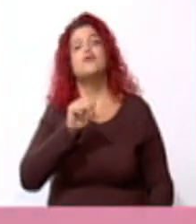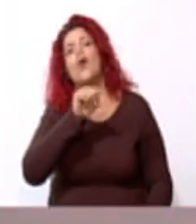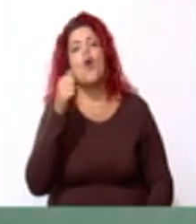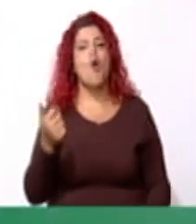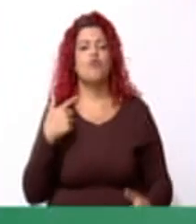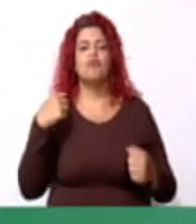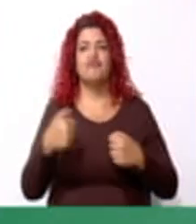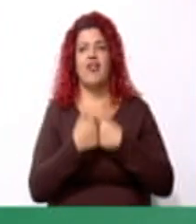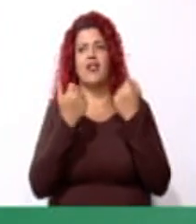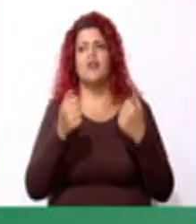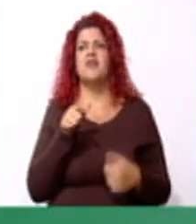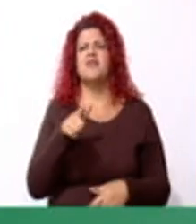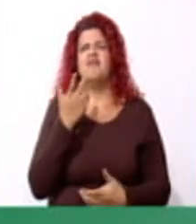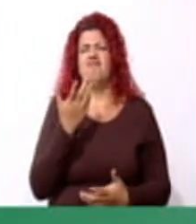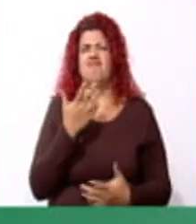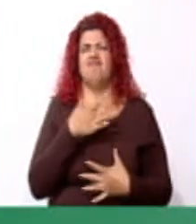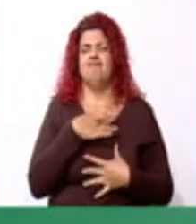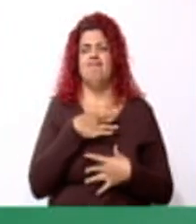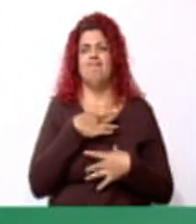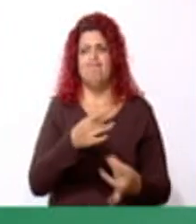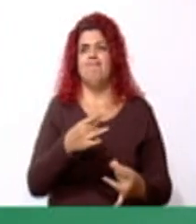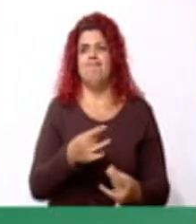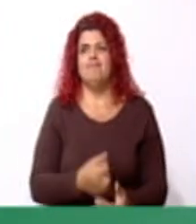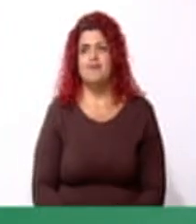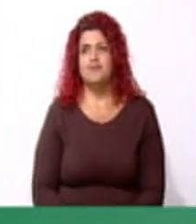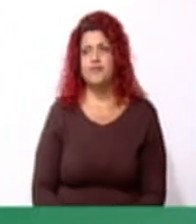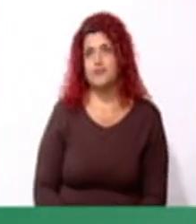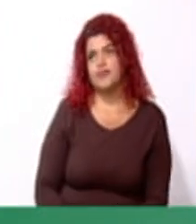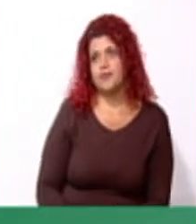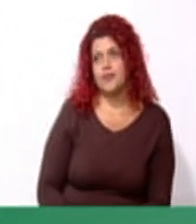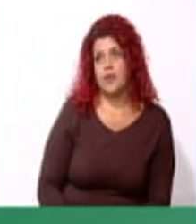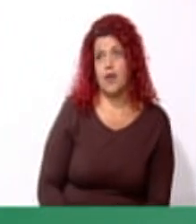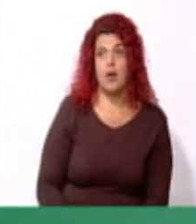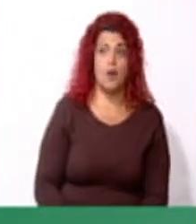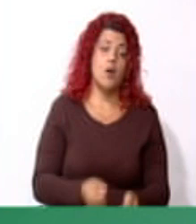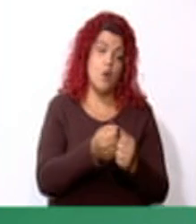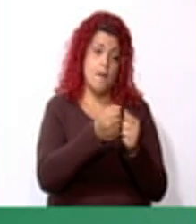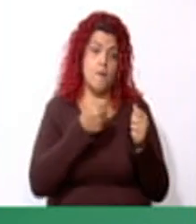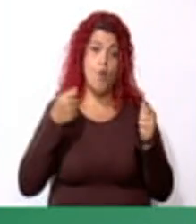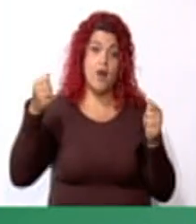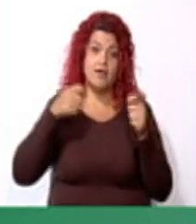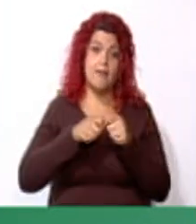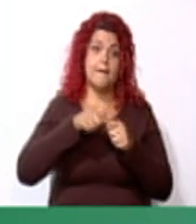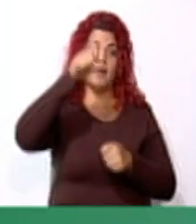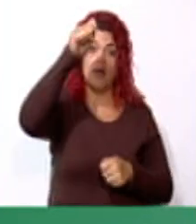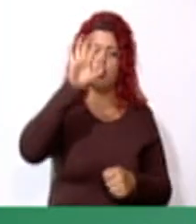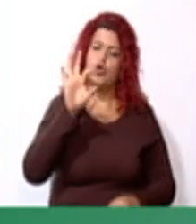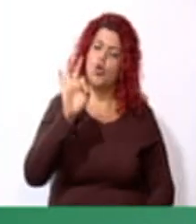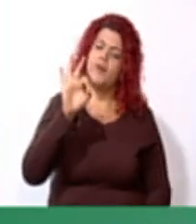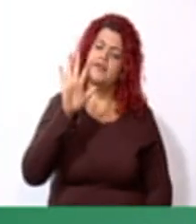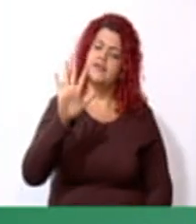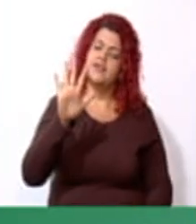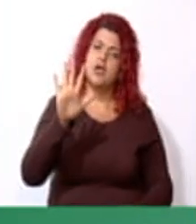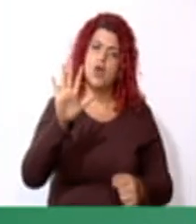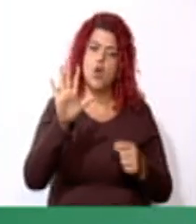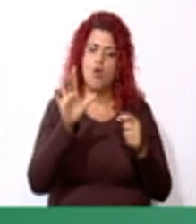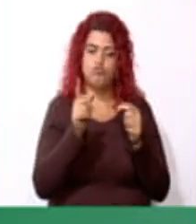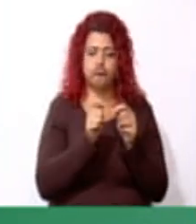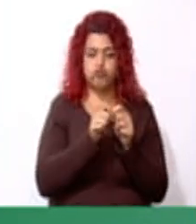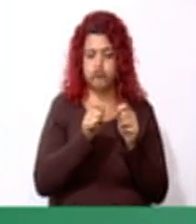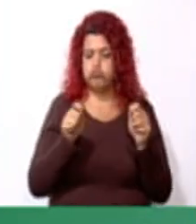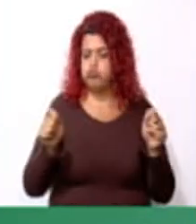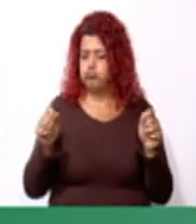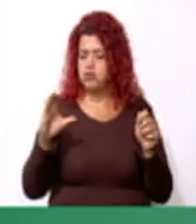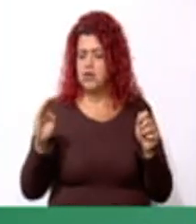reto. Este está más interesante todavía. Una puerta mide 95 centímetros de ancho y 220